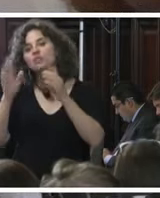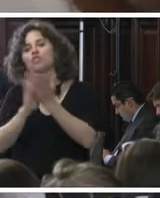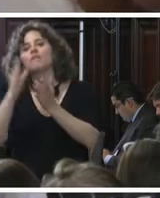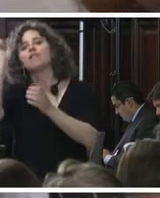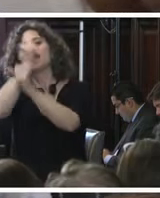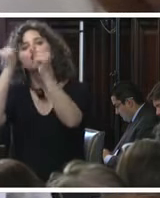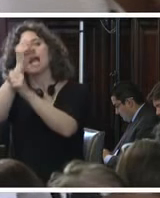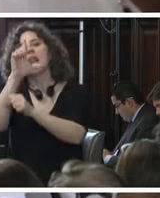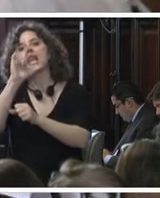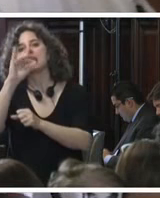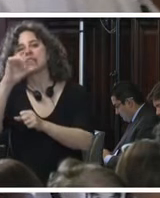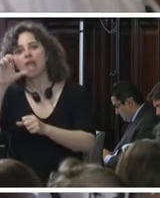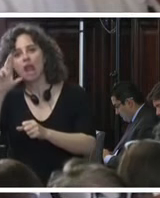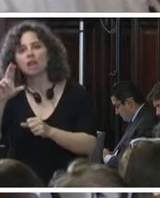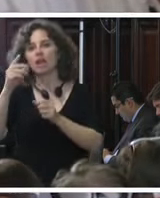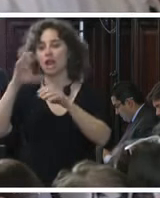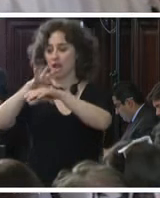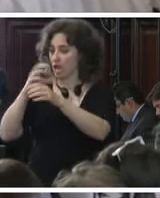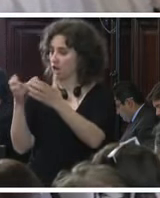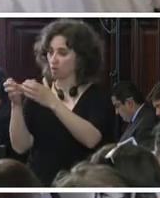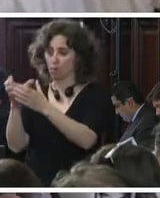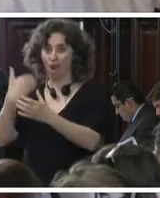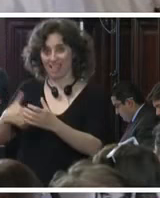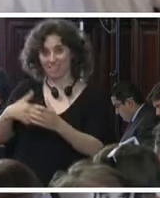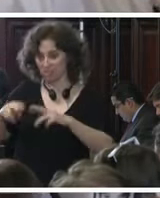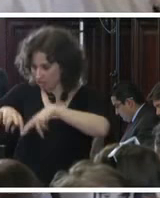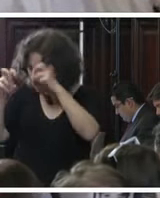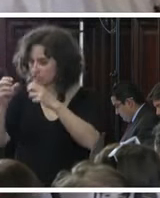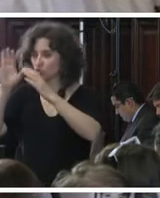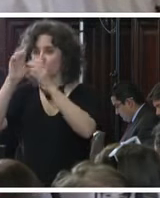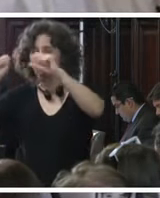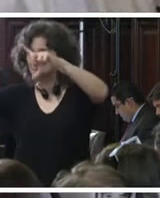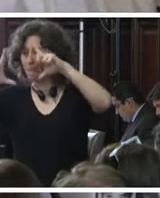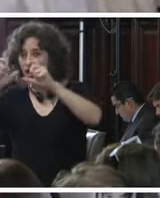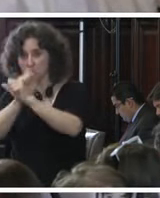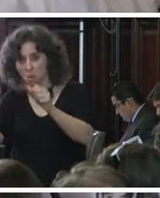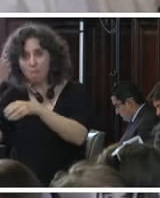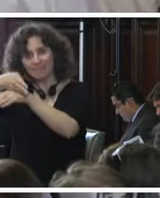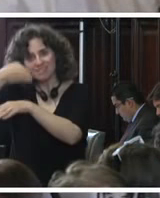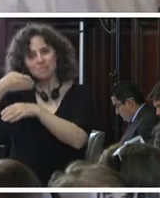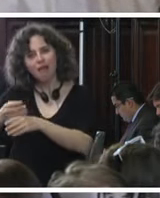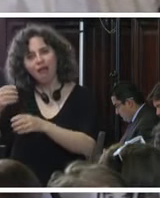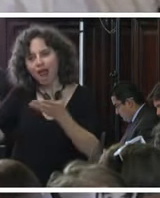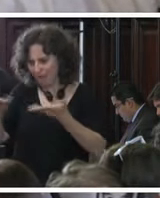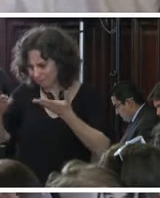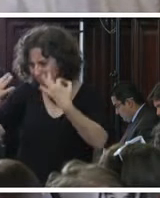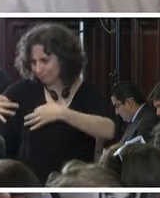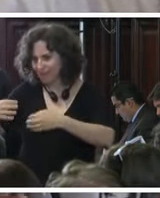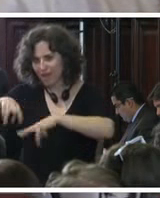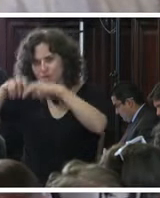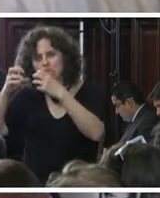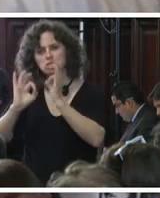LIDAR en efecto el equipo argentino se encuentra analizando la imagen y ha podido participar activamente en la investigación